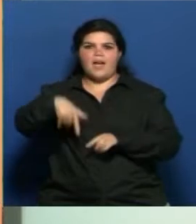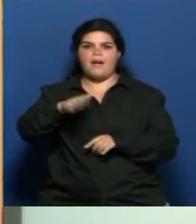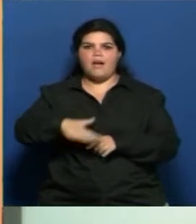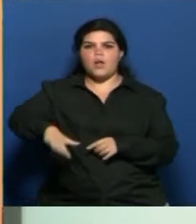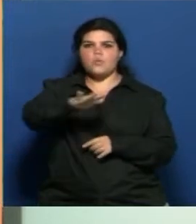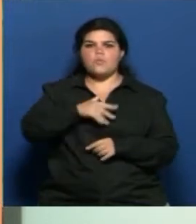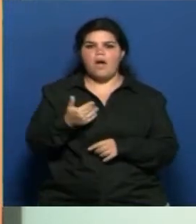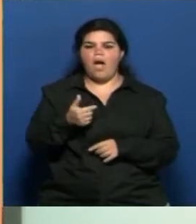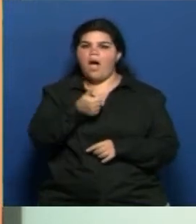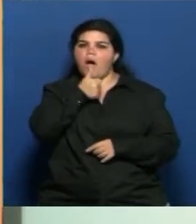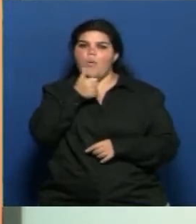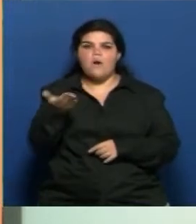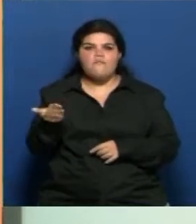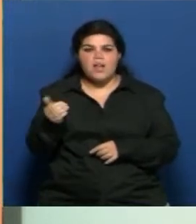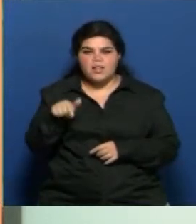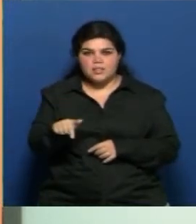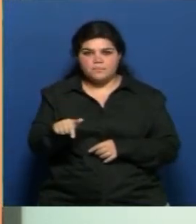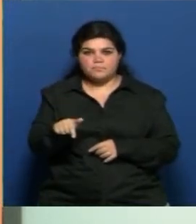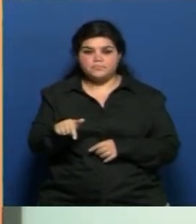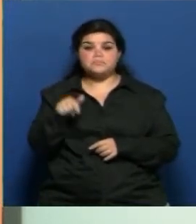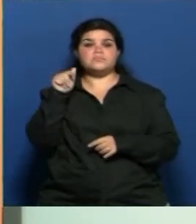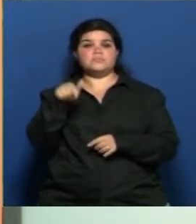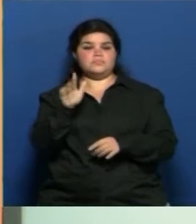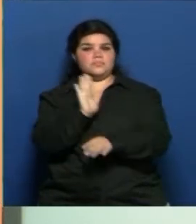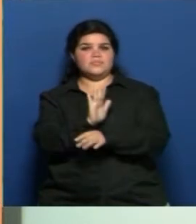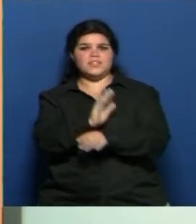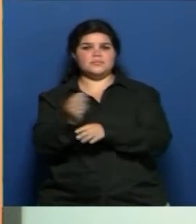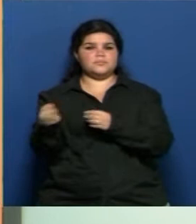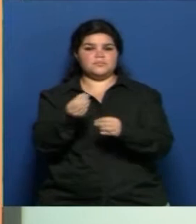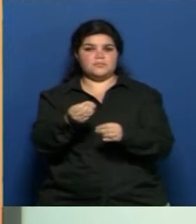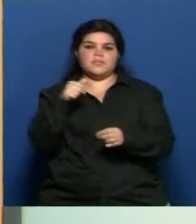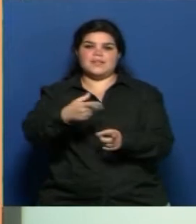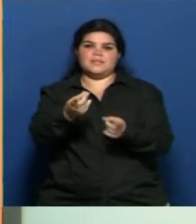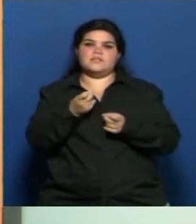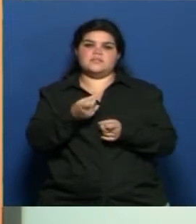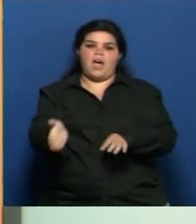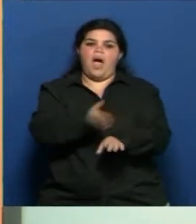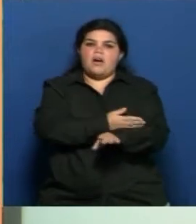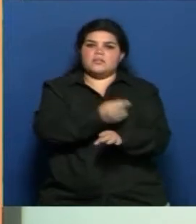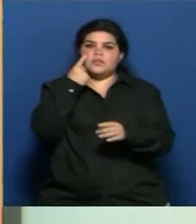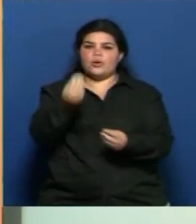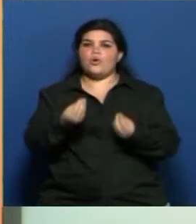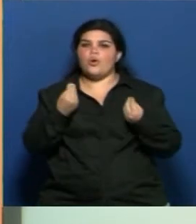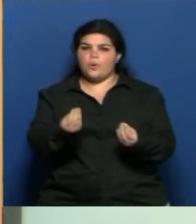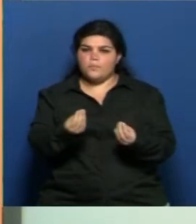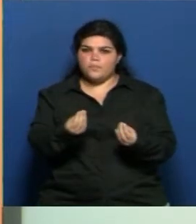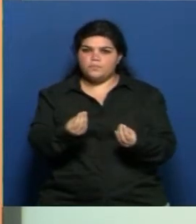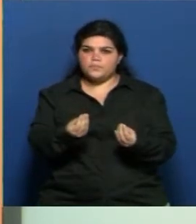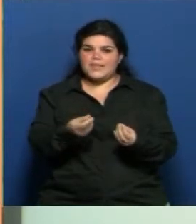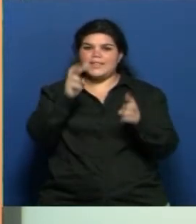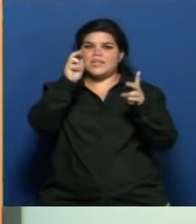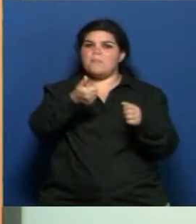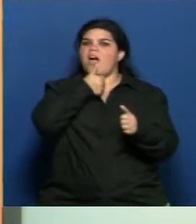Y en función de esa escasez de agua, es que se tienen que tomar las medidas. Ahora, el tema agua toca a muchos temas.